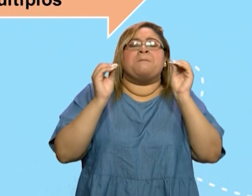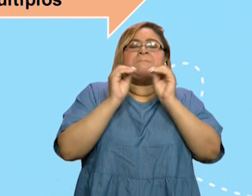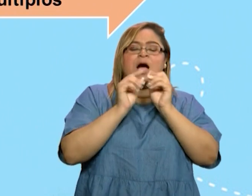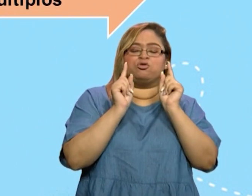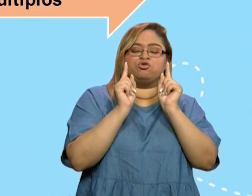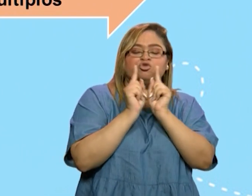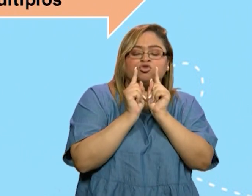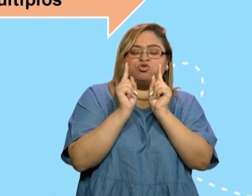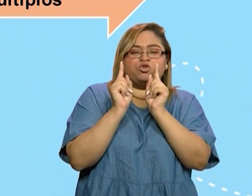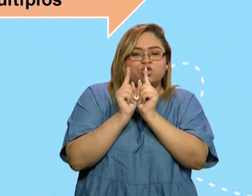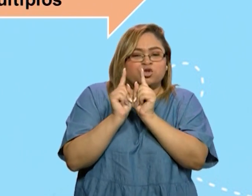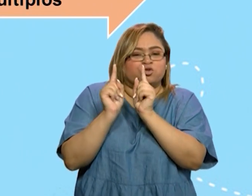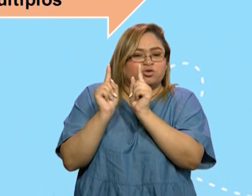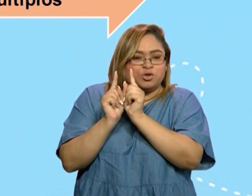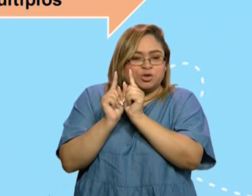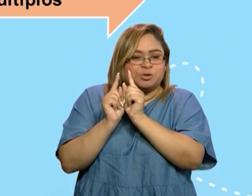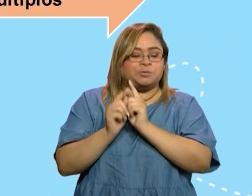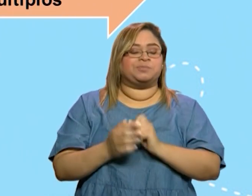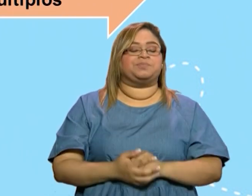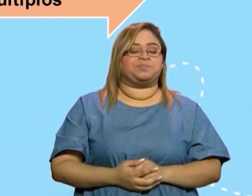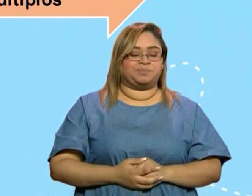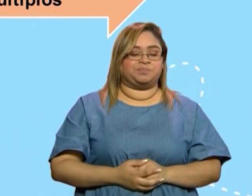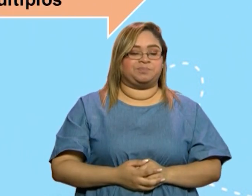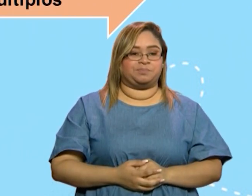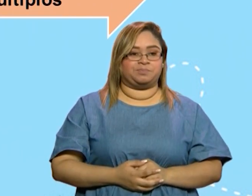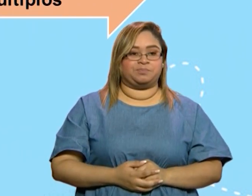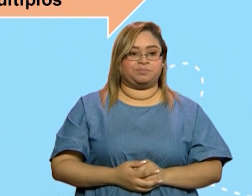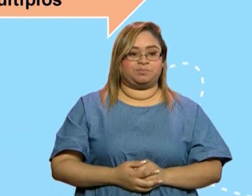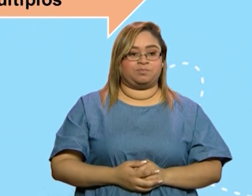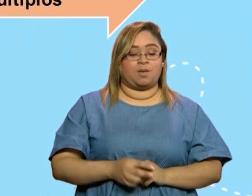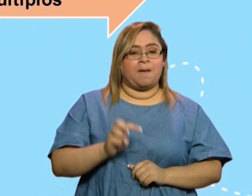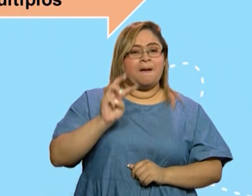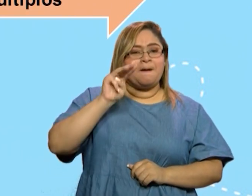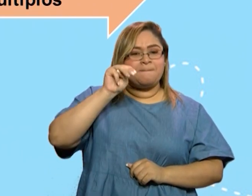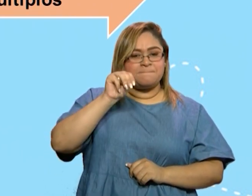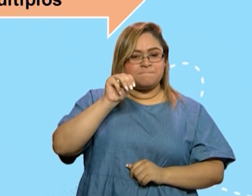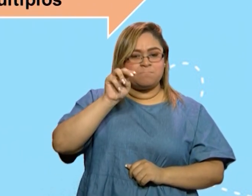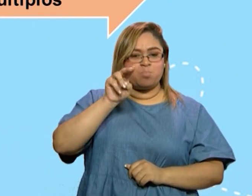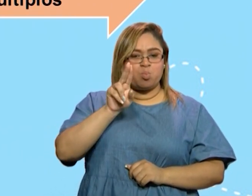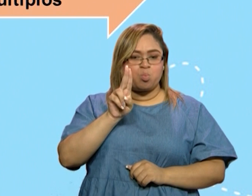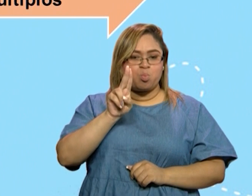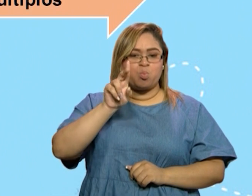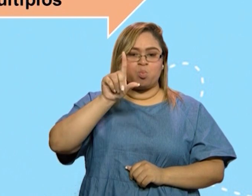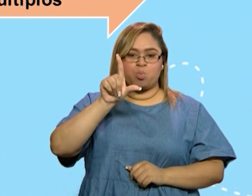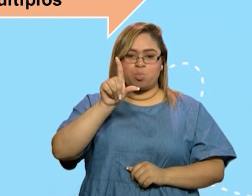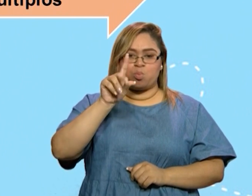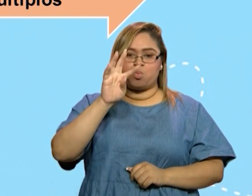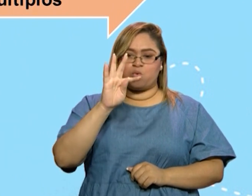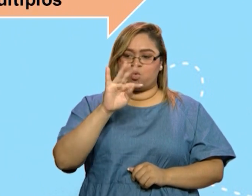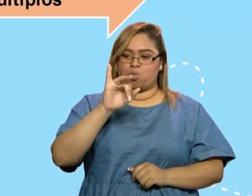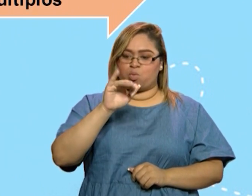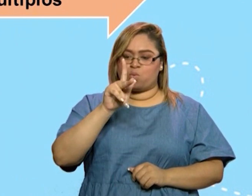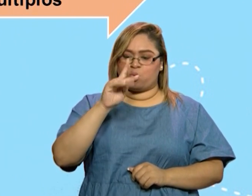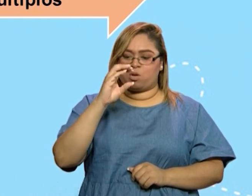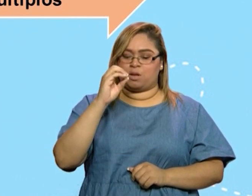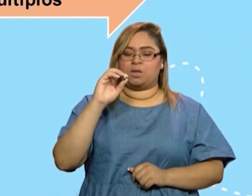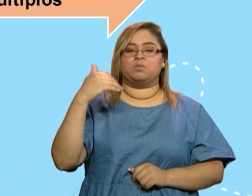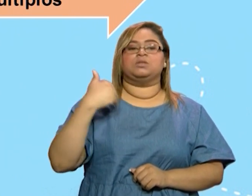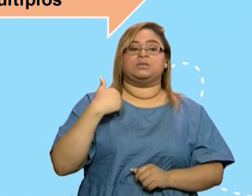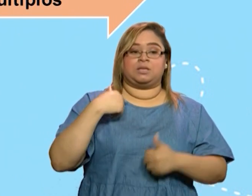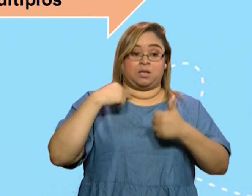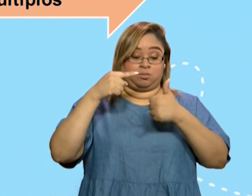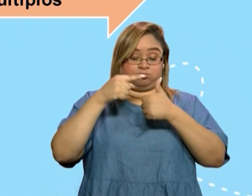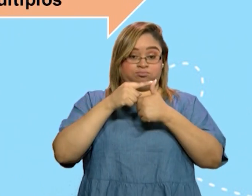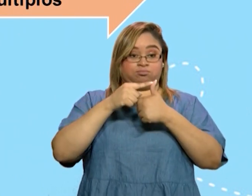múltiplos. Entonces, allí en los múltiplos se está dividido en tres. Kilómetros, hectómetros